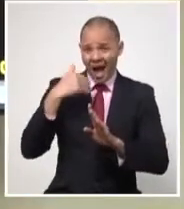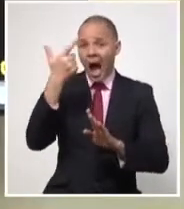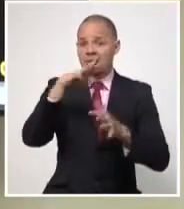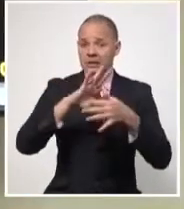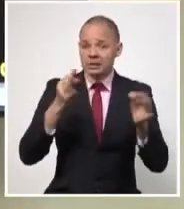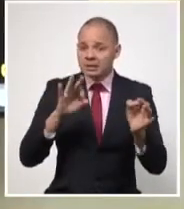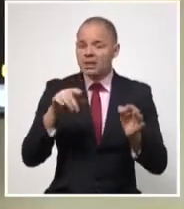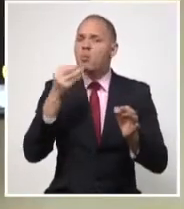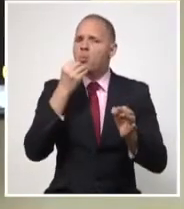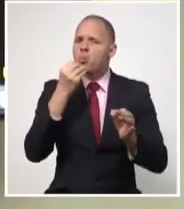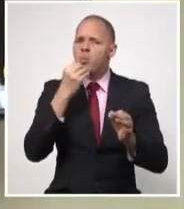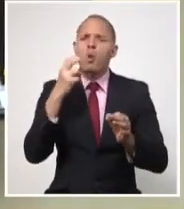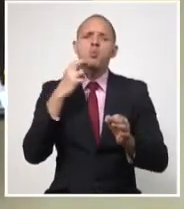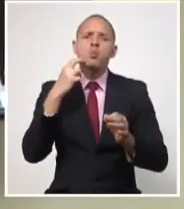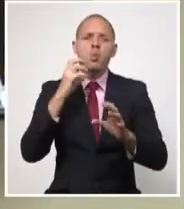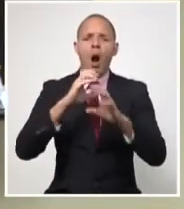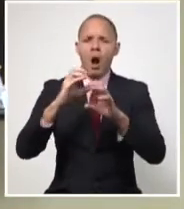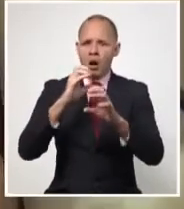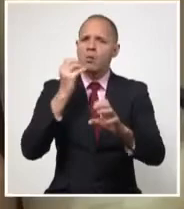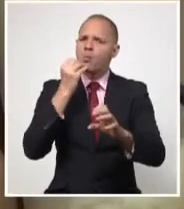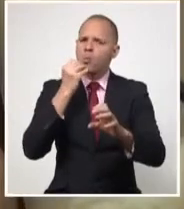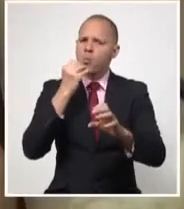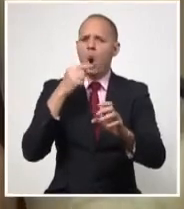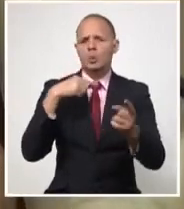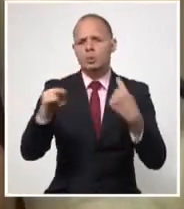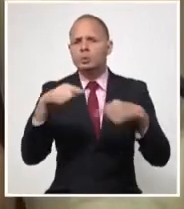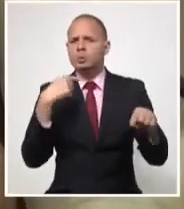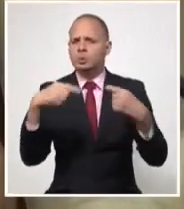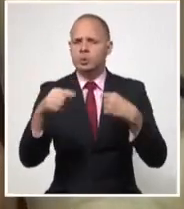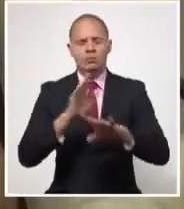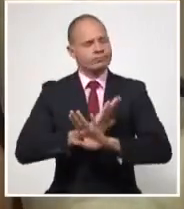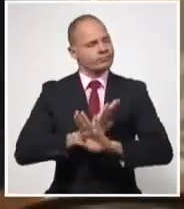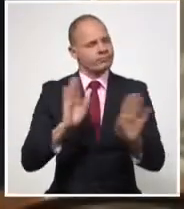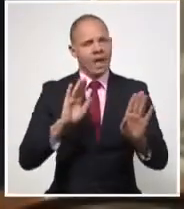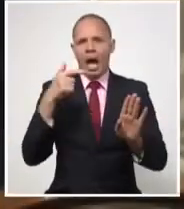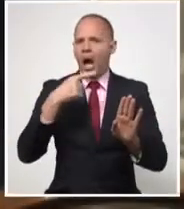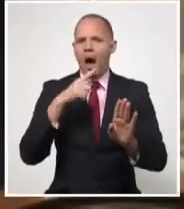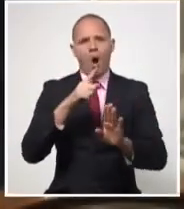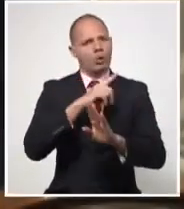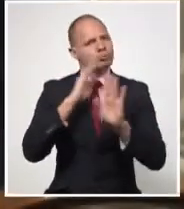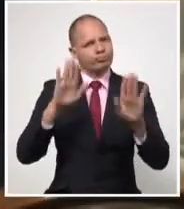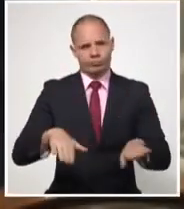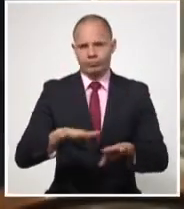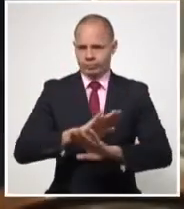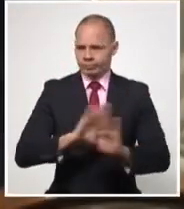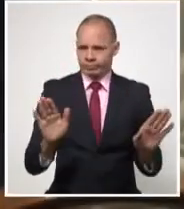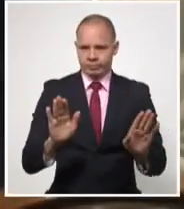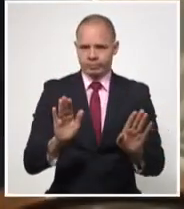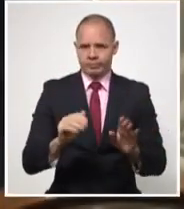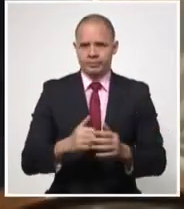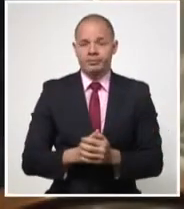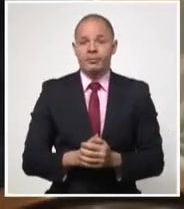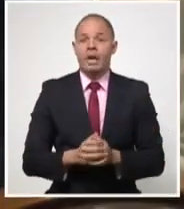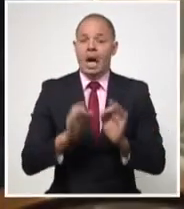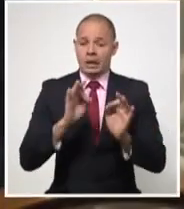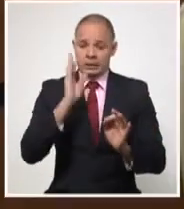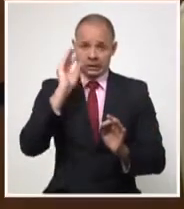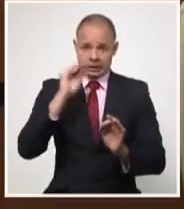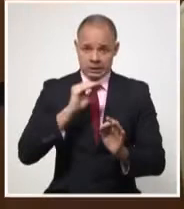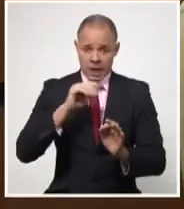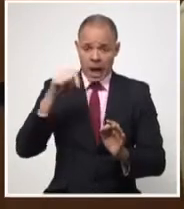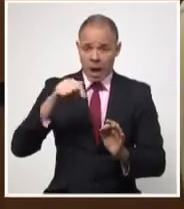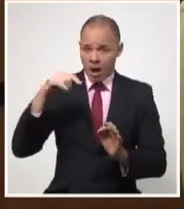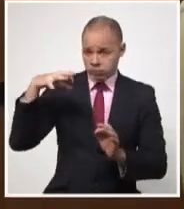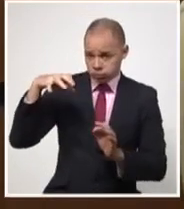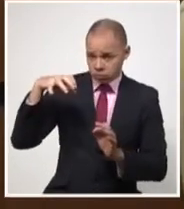en el territorio más occidental del país. En estos momentos tenemos en la provincia, en seguimiento, nueve casos positivos a la COVID